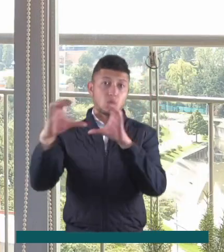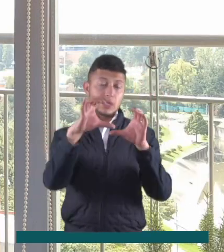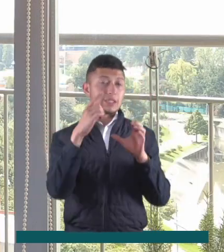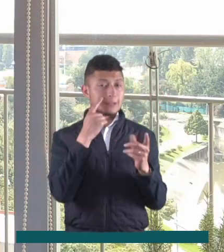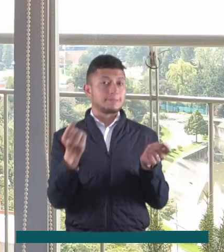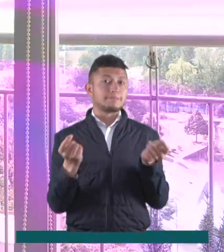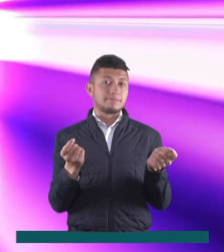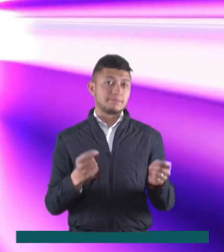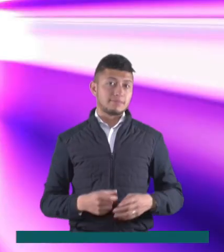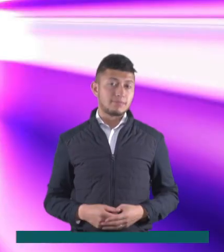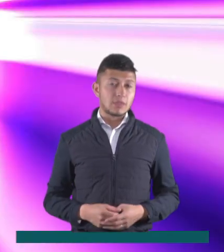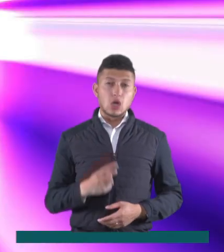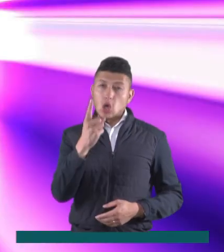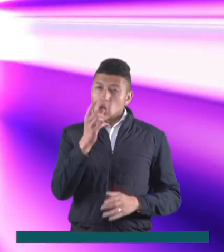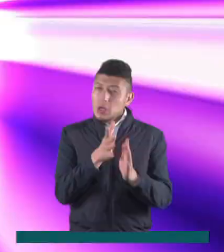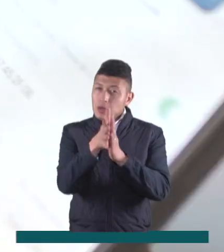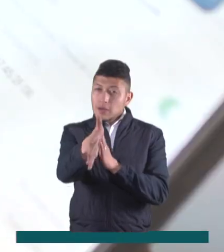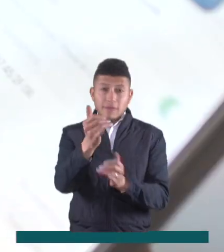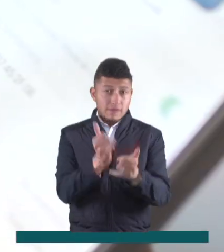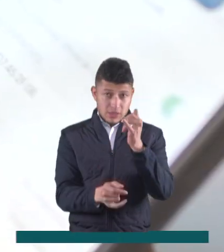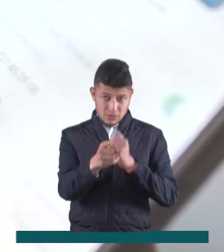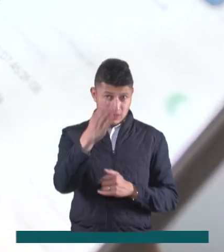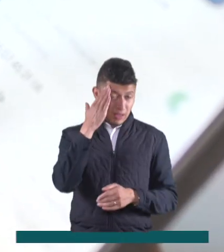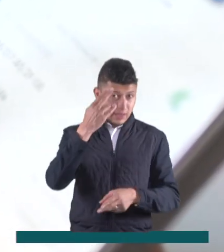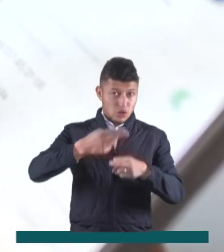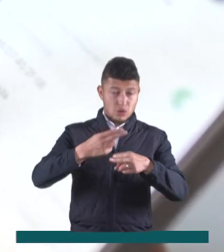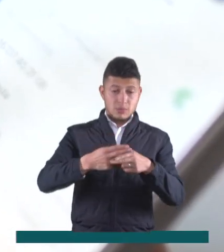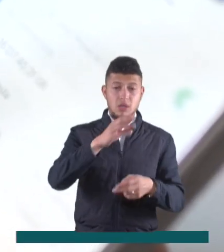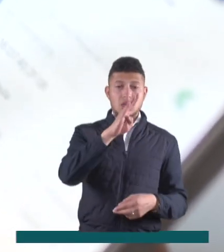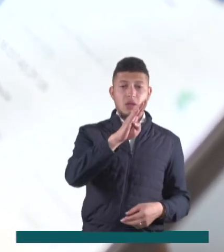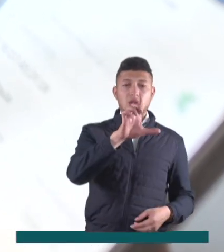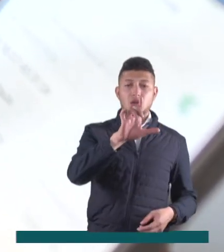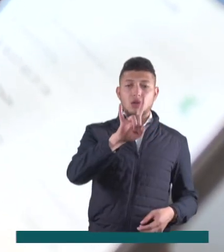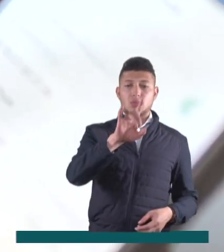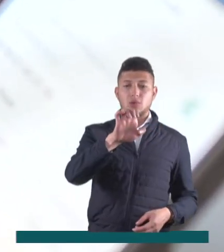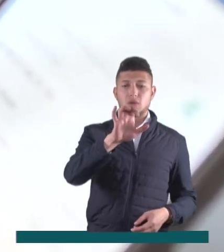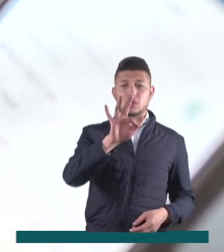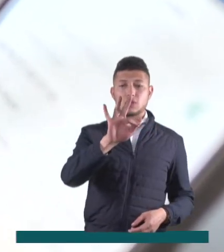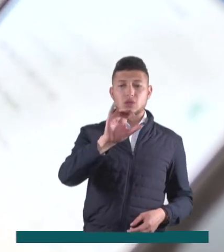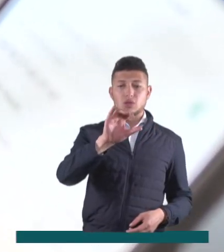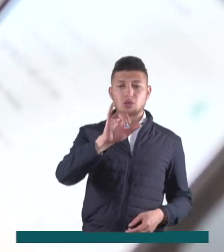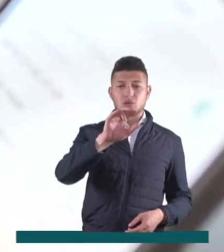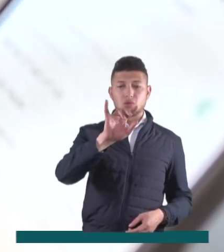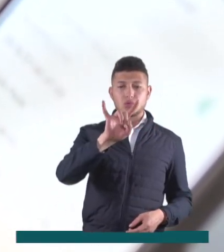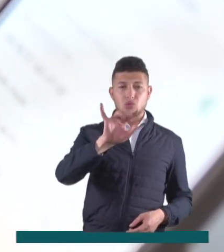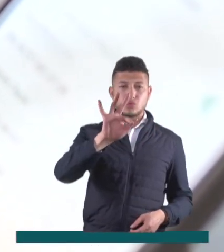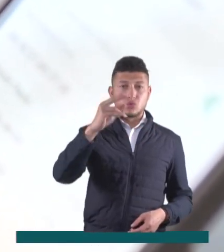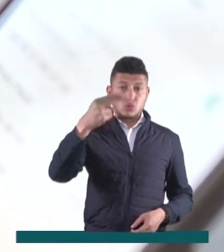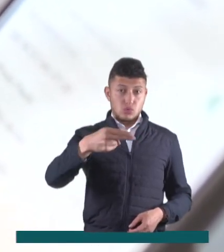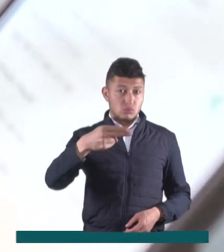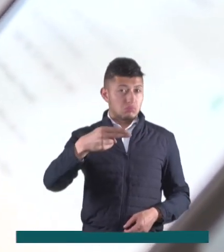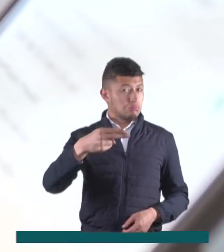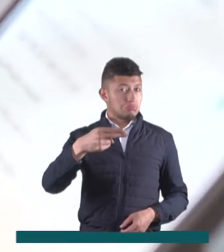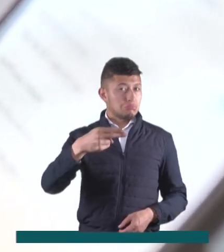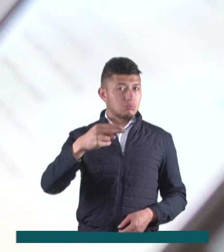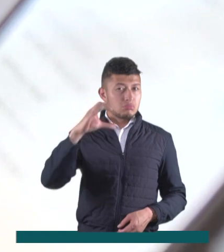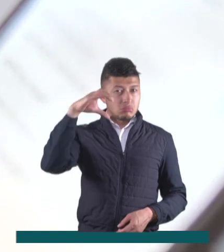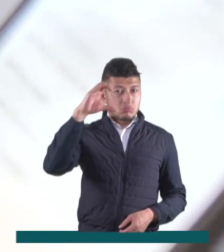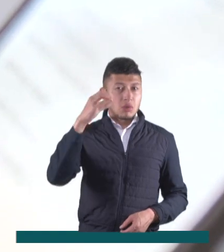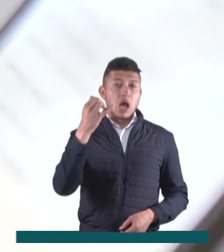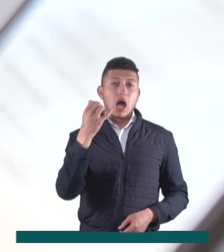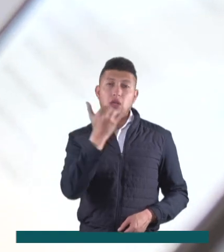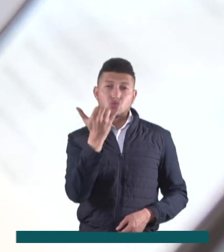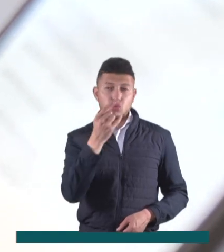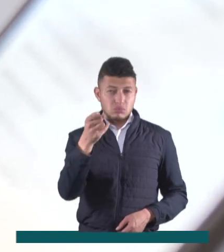de comunicación inalámbrica. Un dato final, ¿sabe por qué se llama Bluetooth? La traducción literal, diente azul, no ayuda mucho, pero quizás